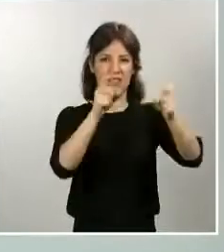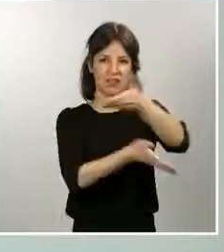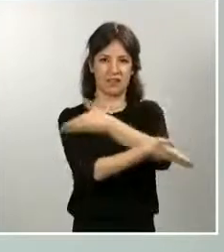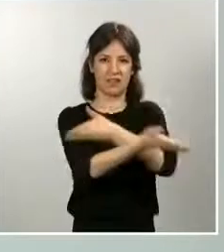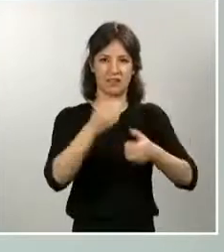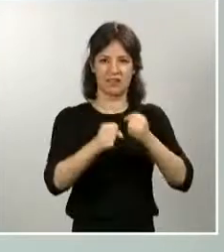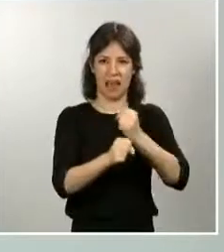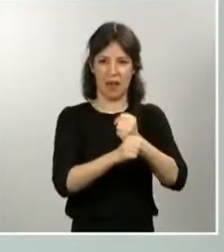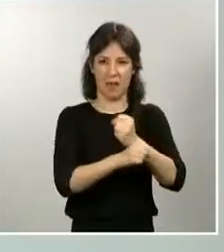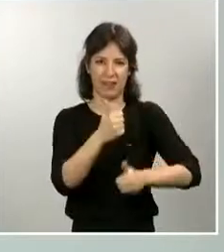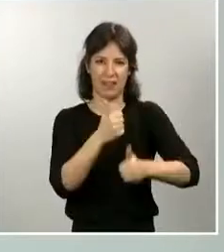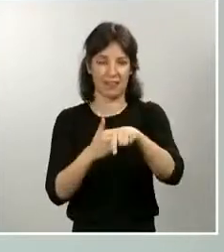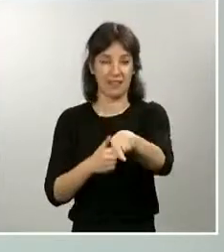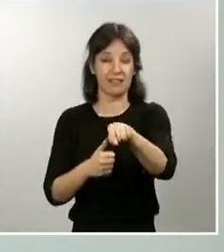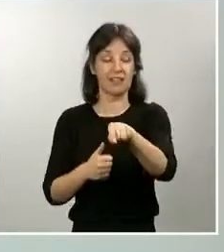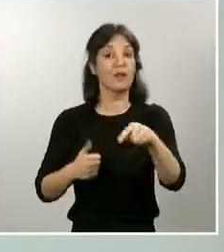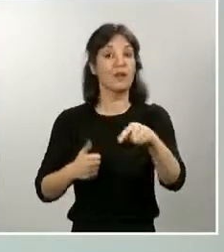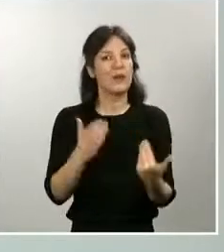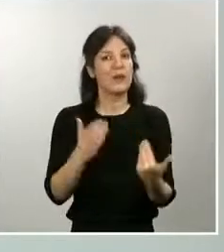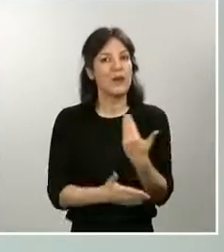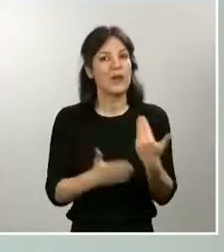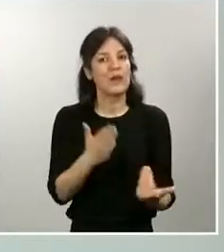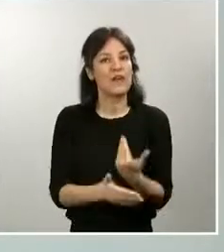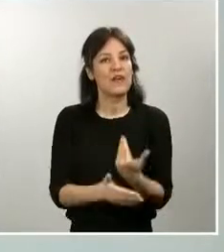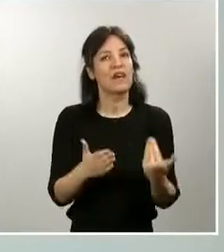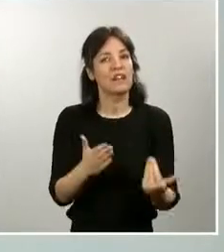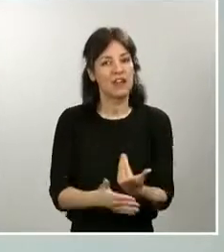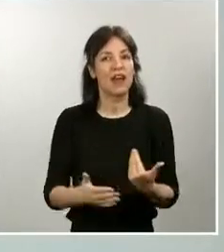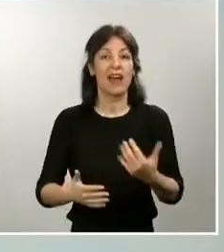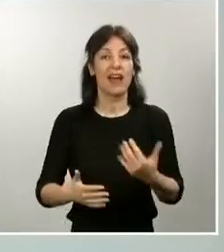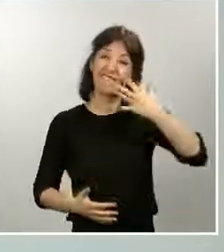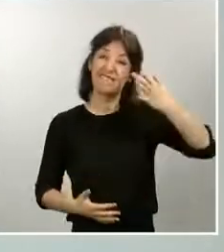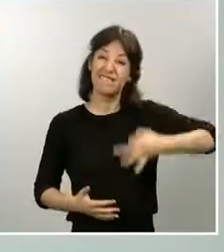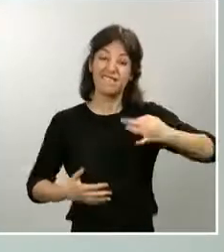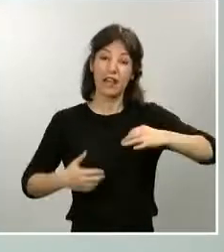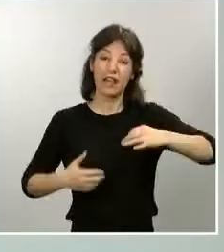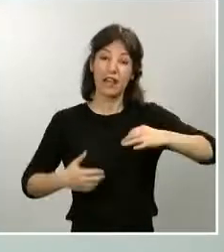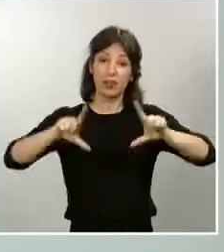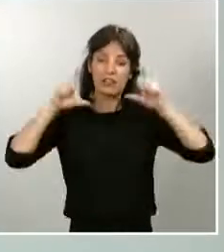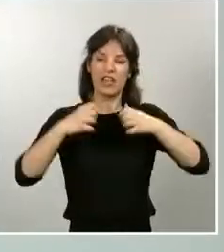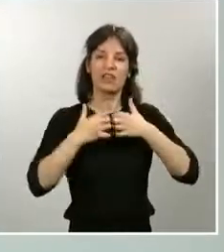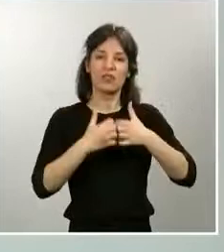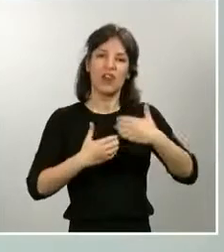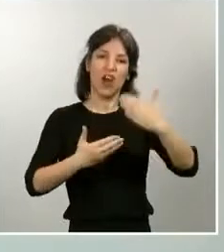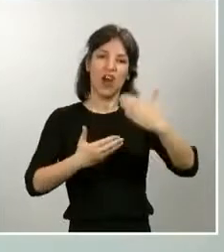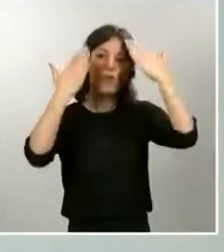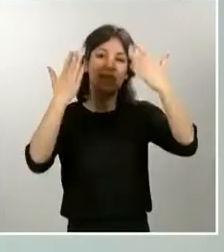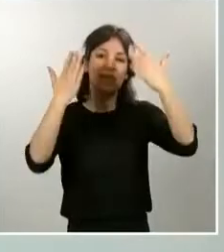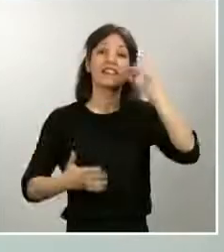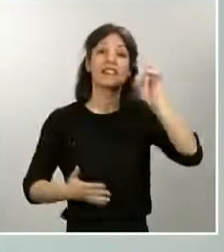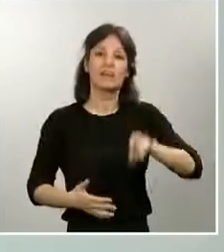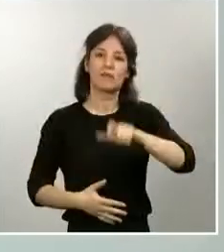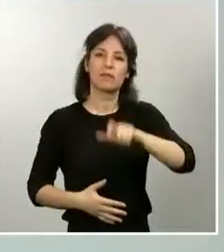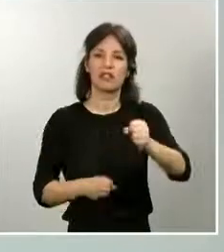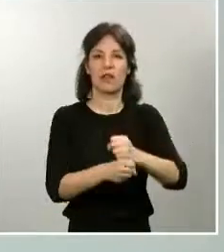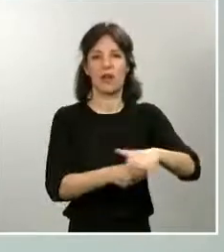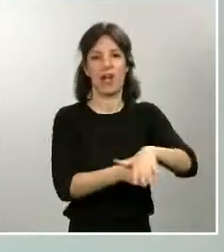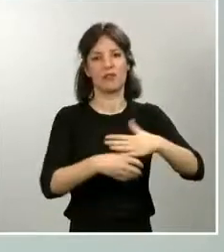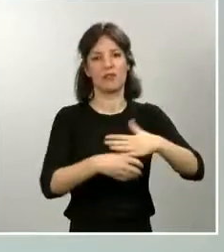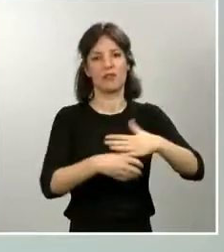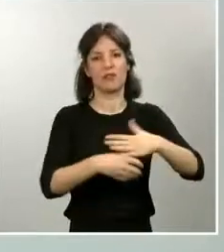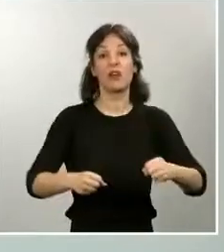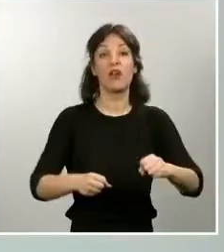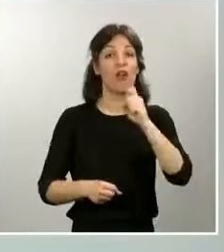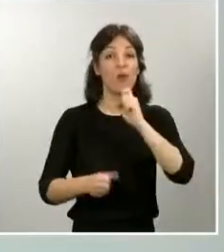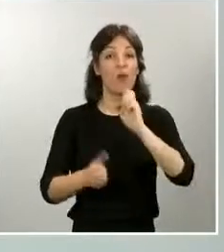Y que cada día homenajean a los verdaderos protagonistas de esta lucha, los sanitarios, mediante un aplauso que no debe de